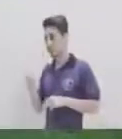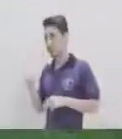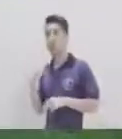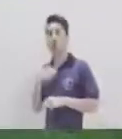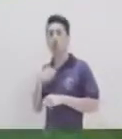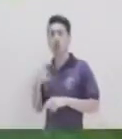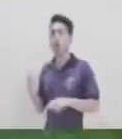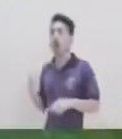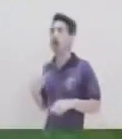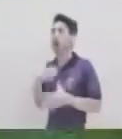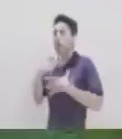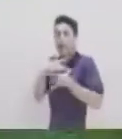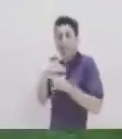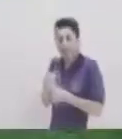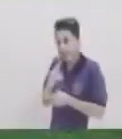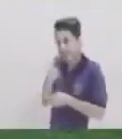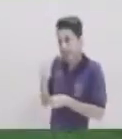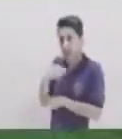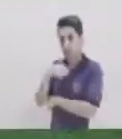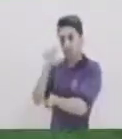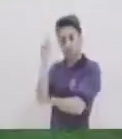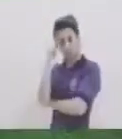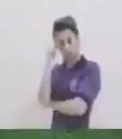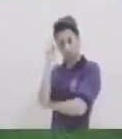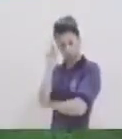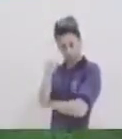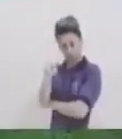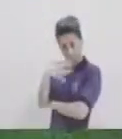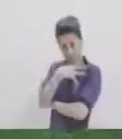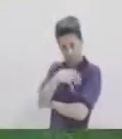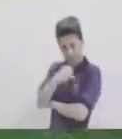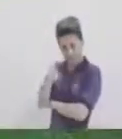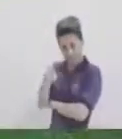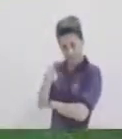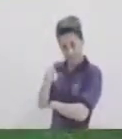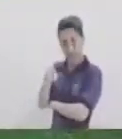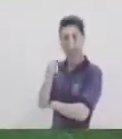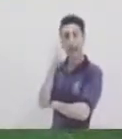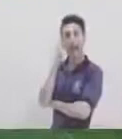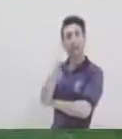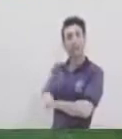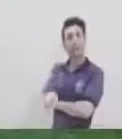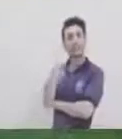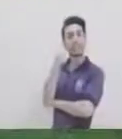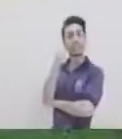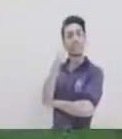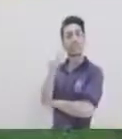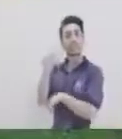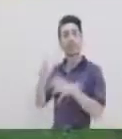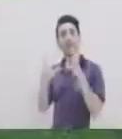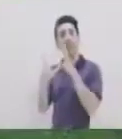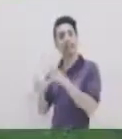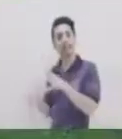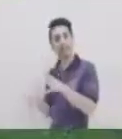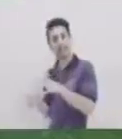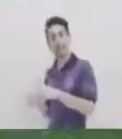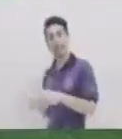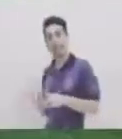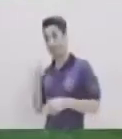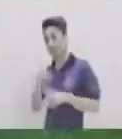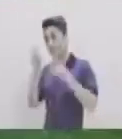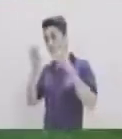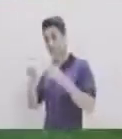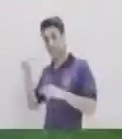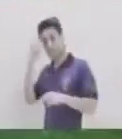Te interesas Por los demás Sabes Hasta el día En que están tristes Ese es un buen Ese es un buen líder Un líder Es aquella